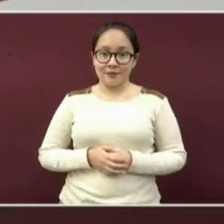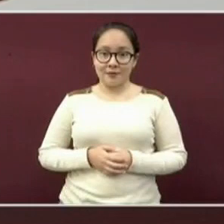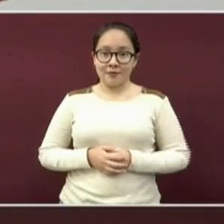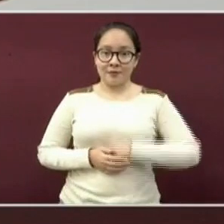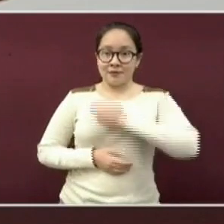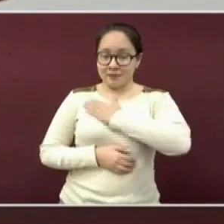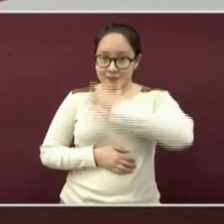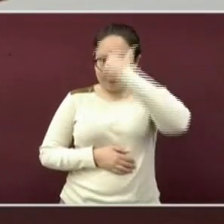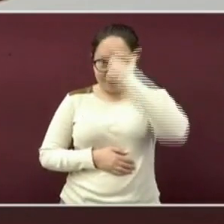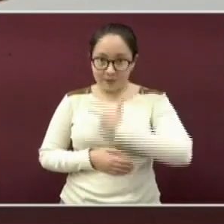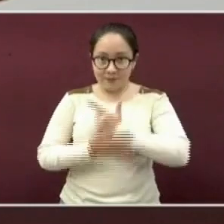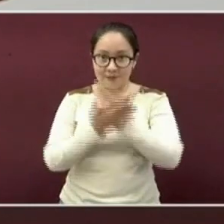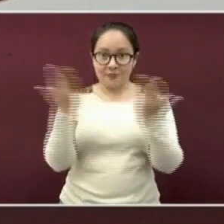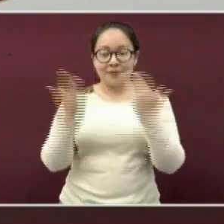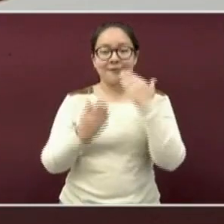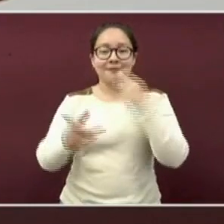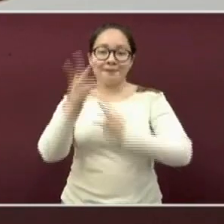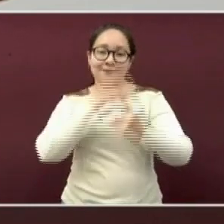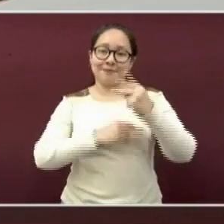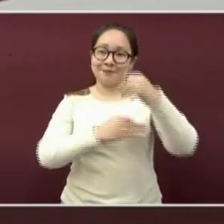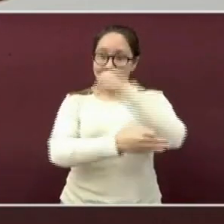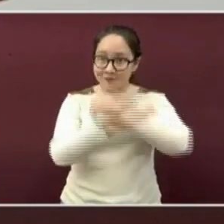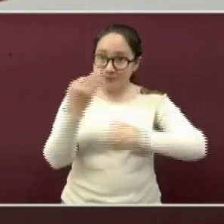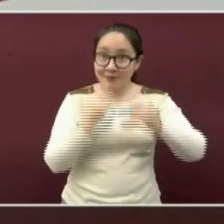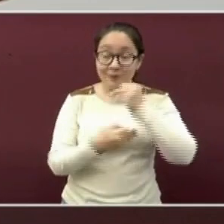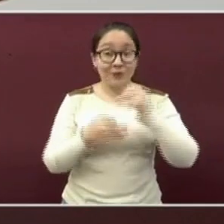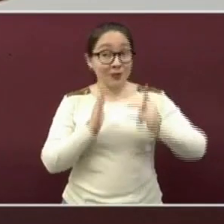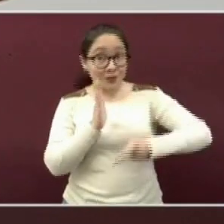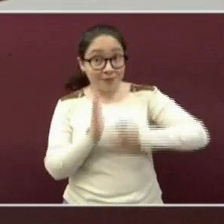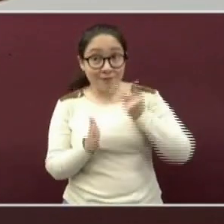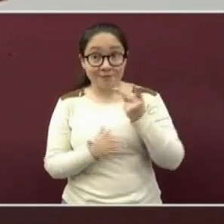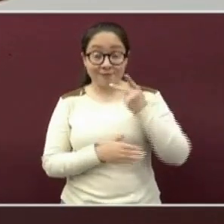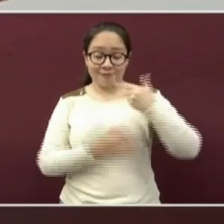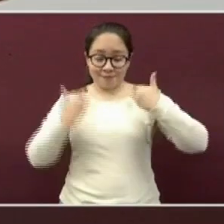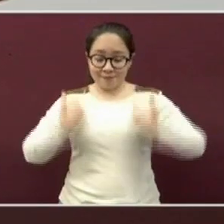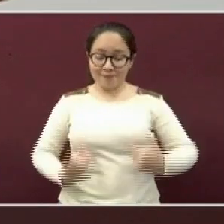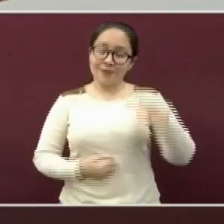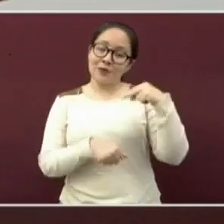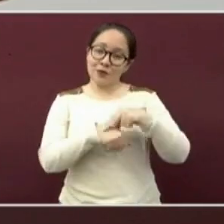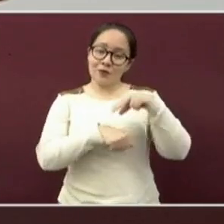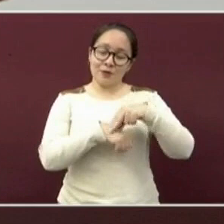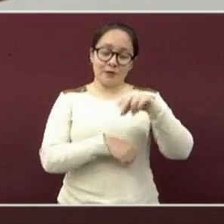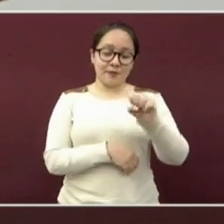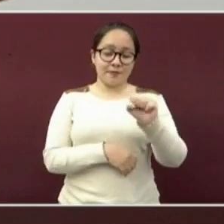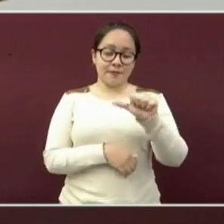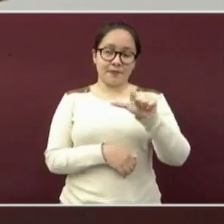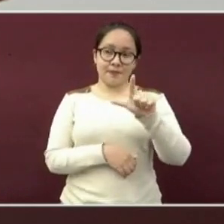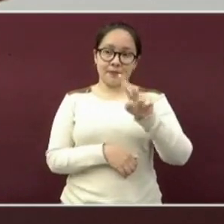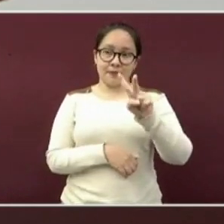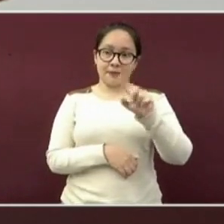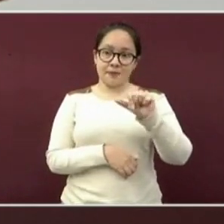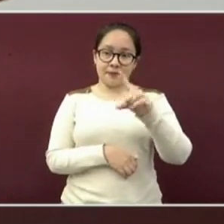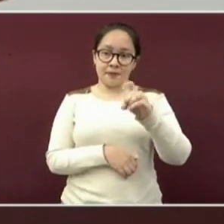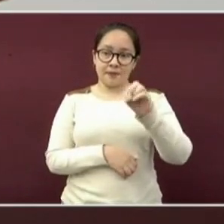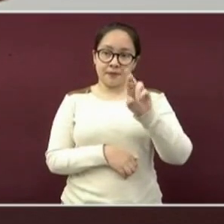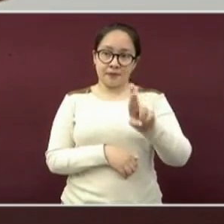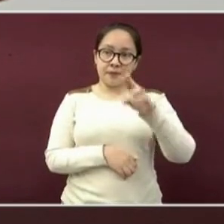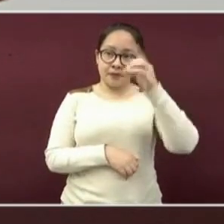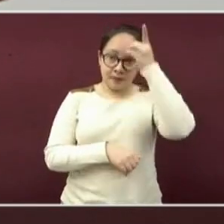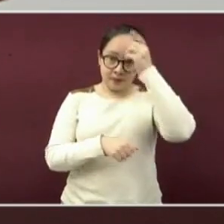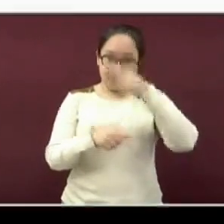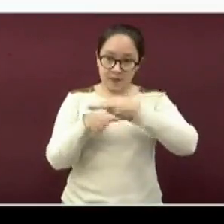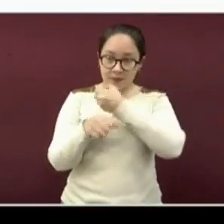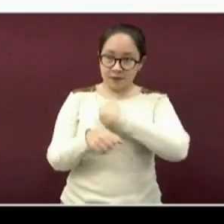Muy buenas noches, bienvenidos todos. Nuevamente les habla el doctor Salvador Beristain Hernández, director de salud